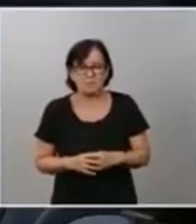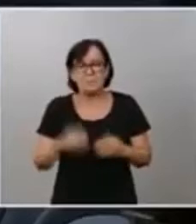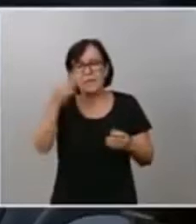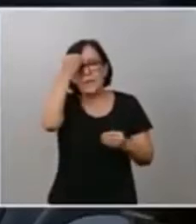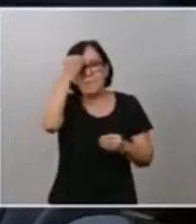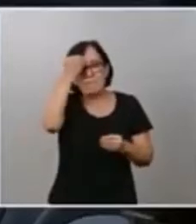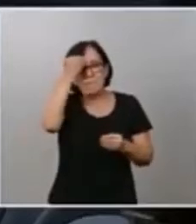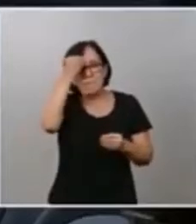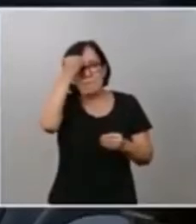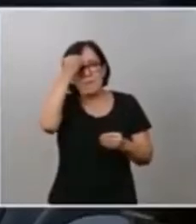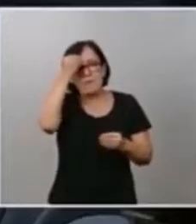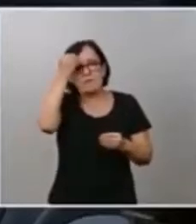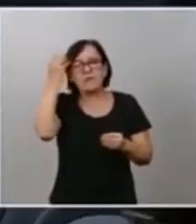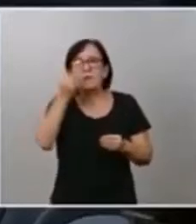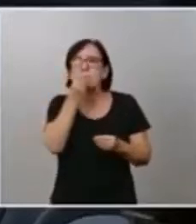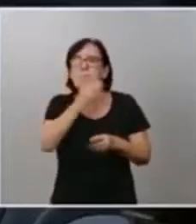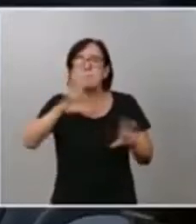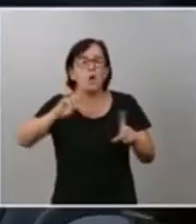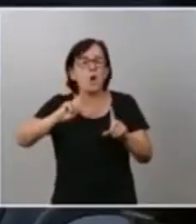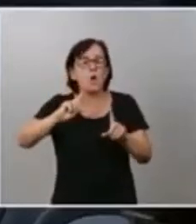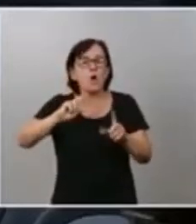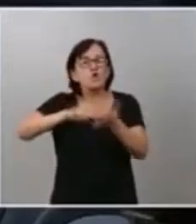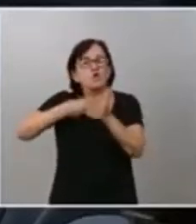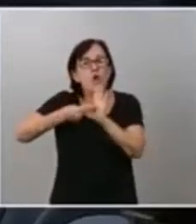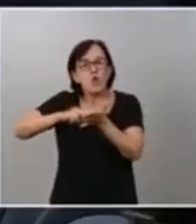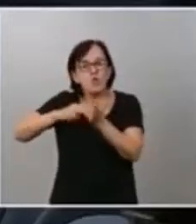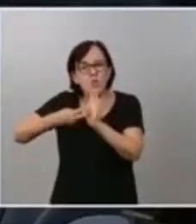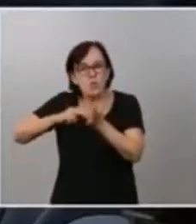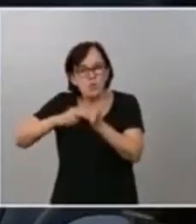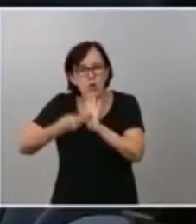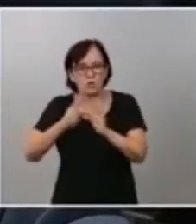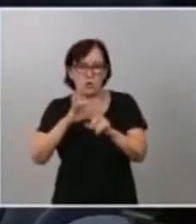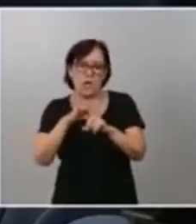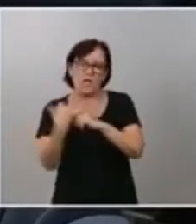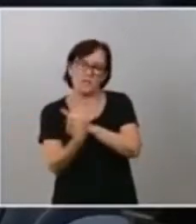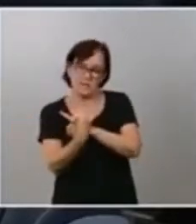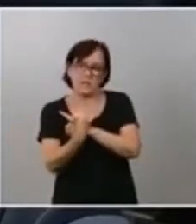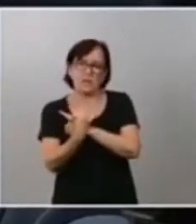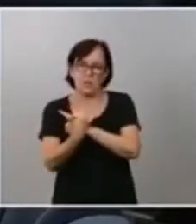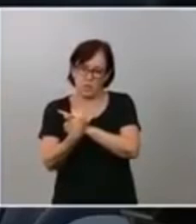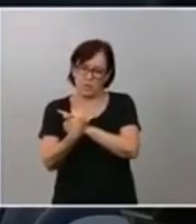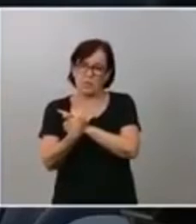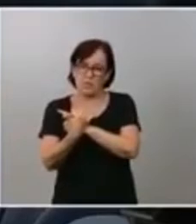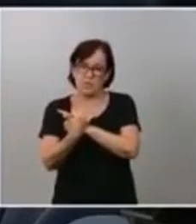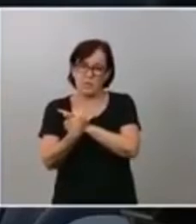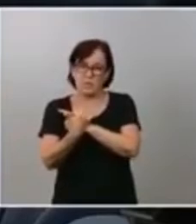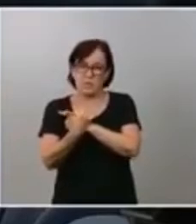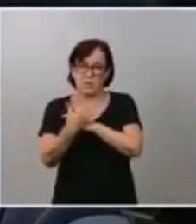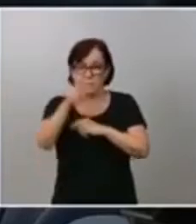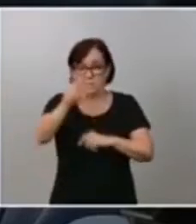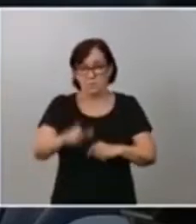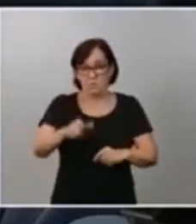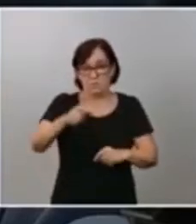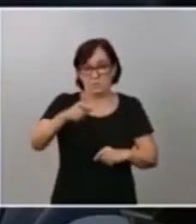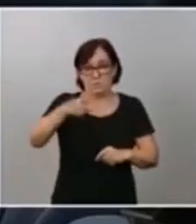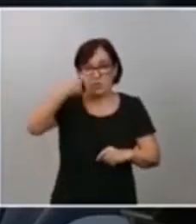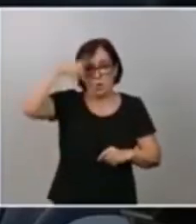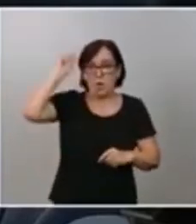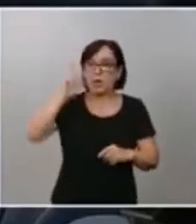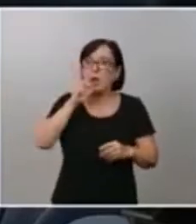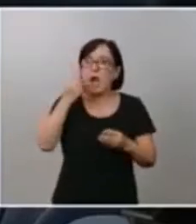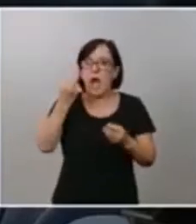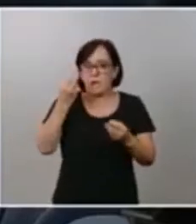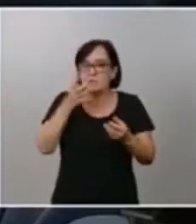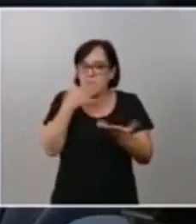la mejor solución a la situación de don Juan Carlos, dado que hay una investigación en curso, su